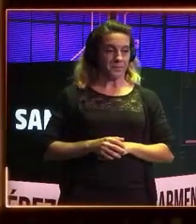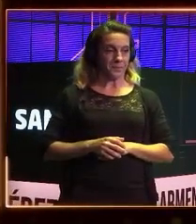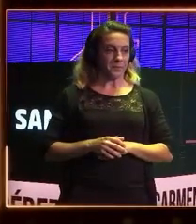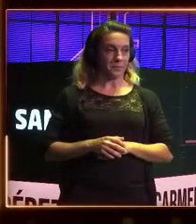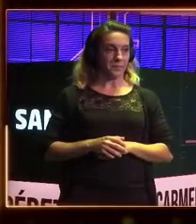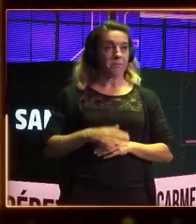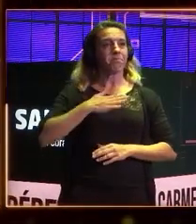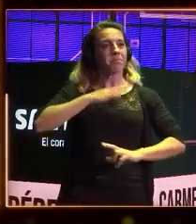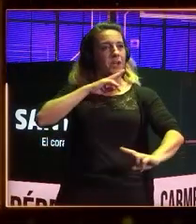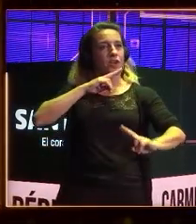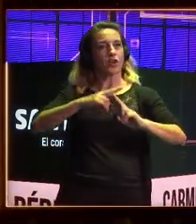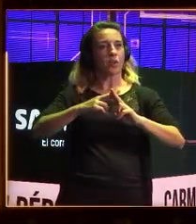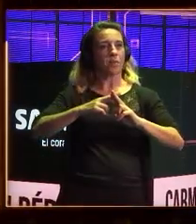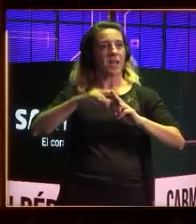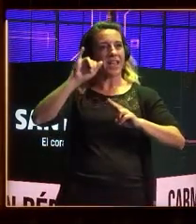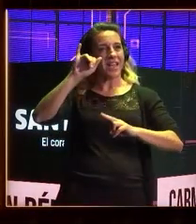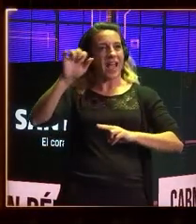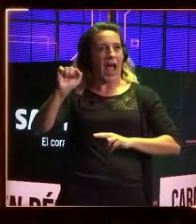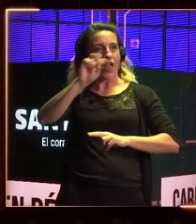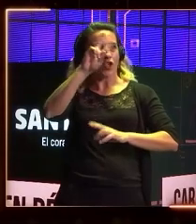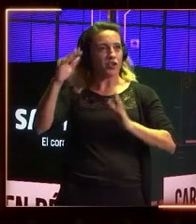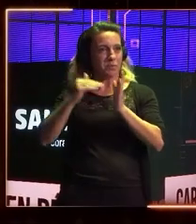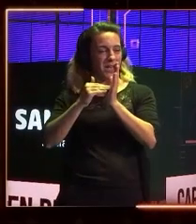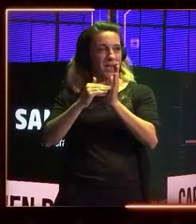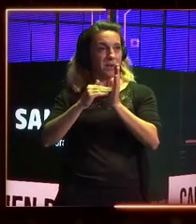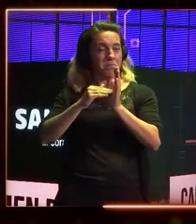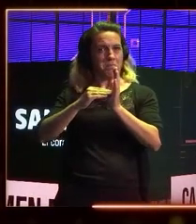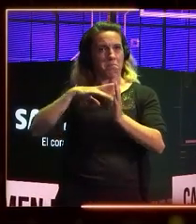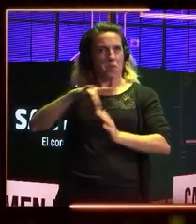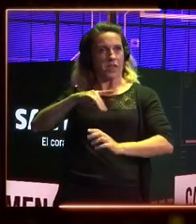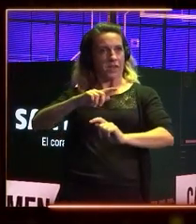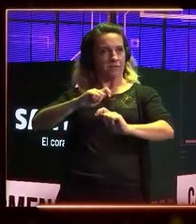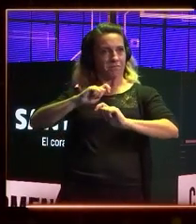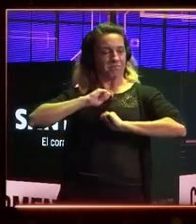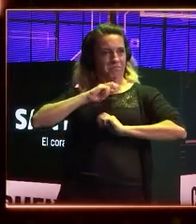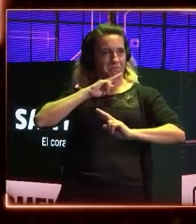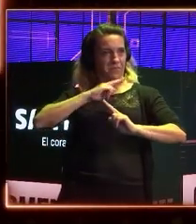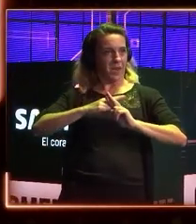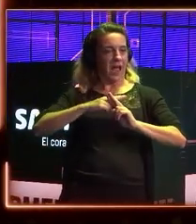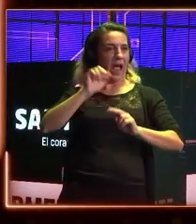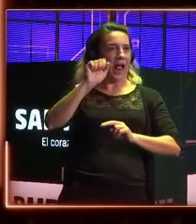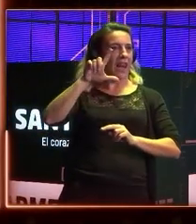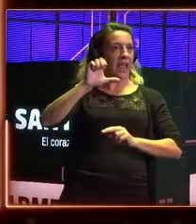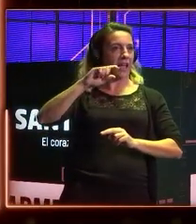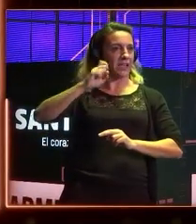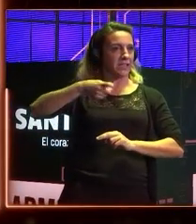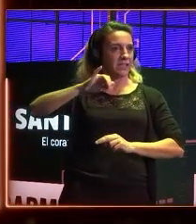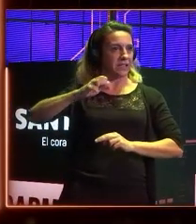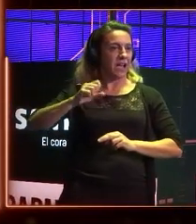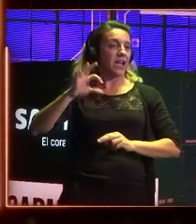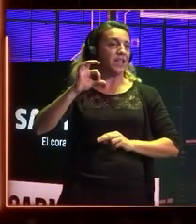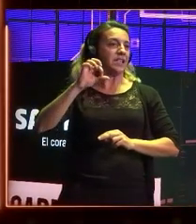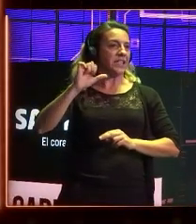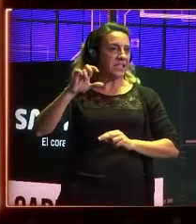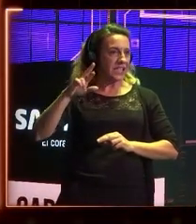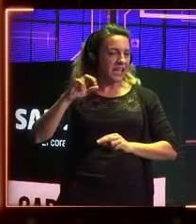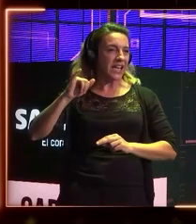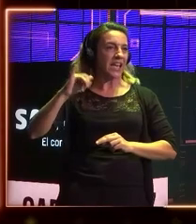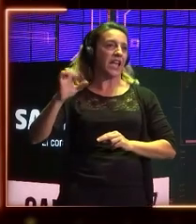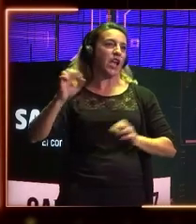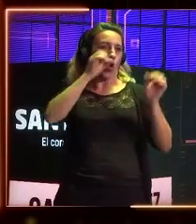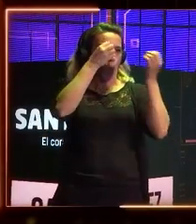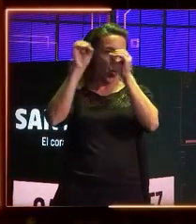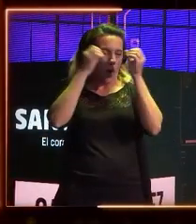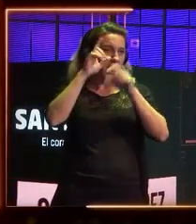Me llamo IA2000, pero puedes llamarme Alexa, Siri, Google, depende de mi crisis de